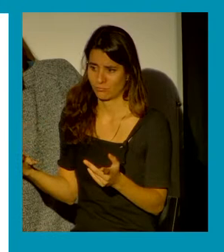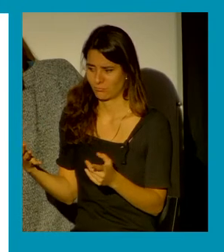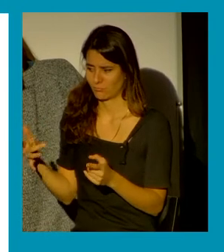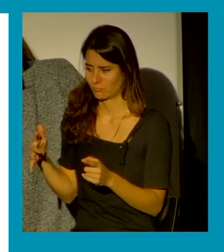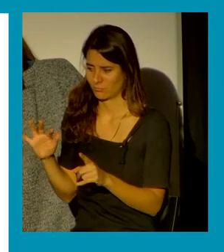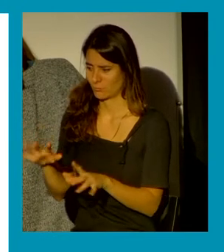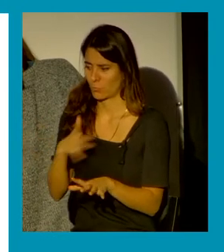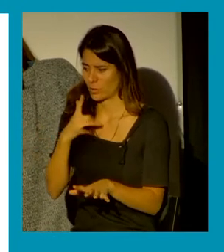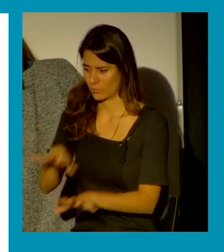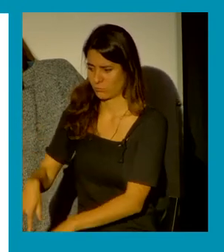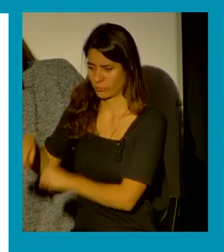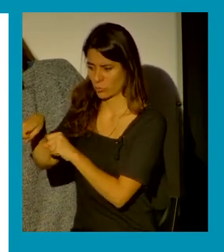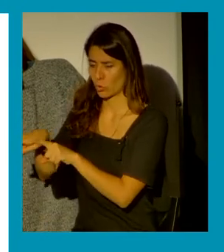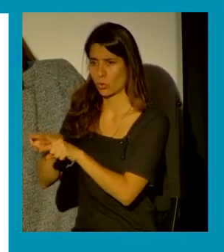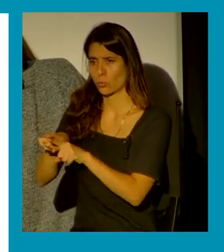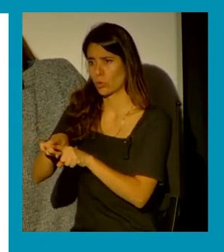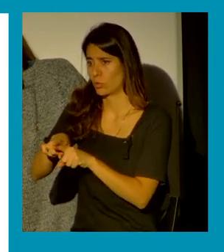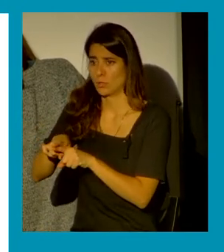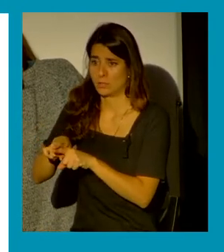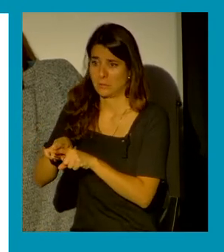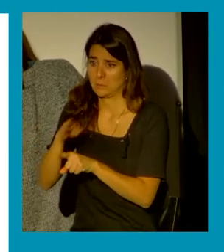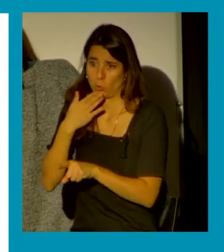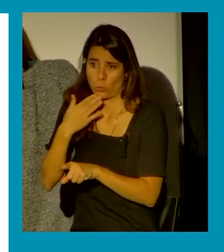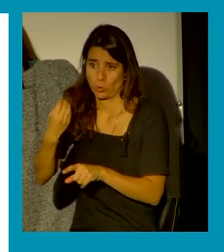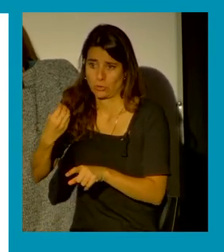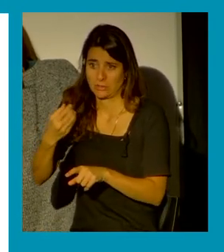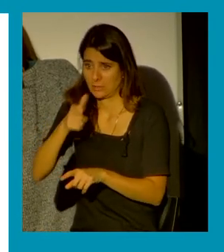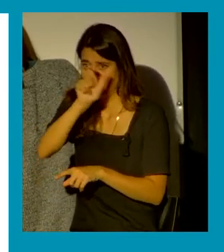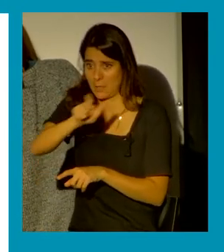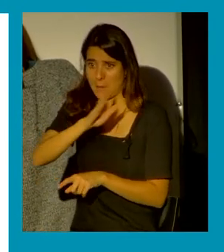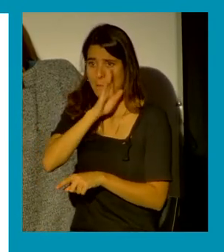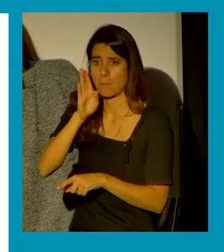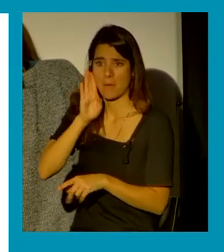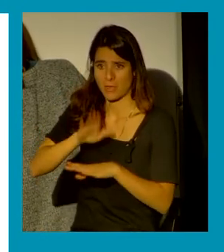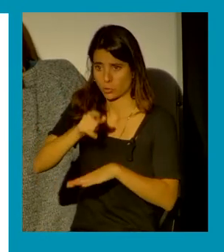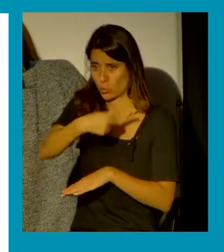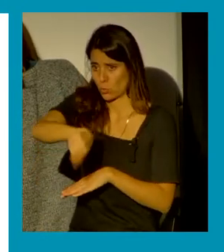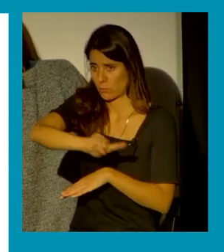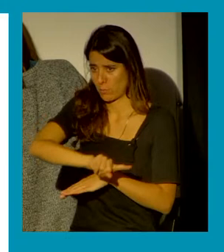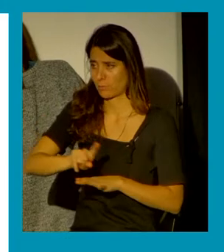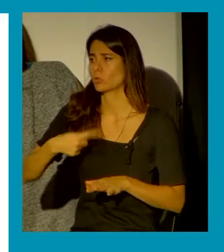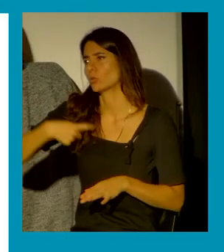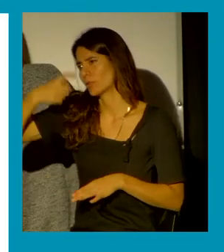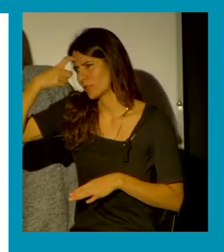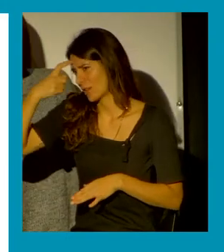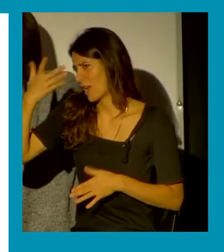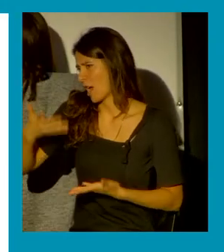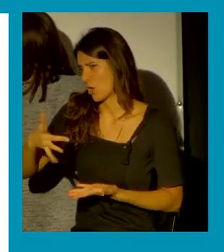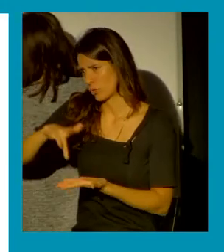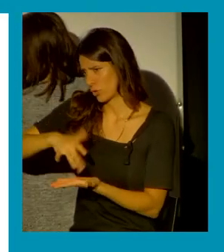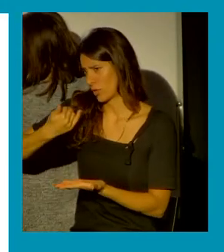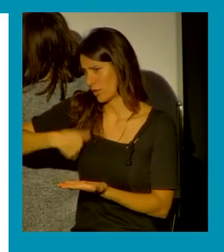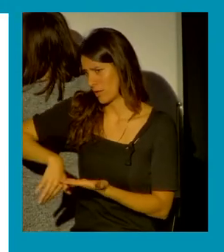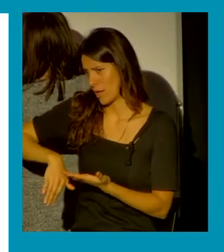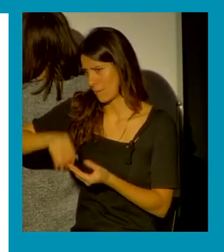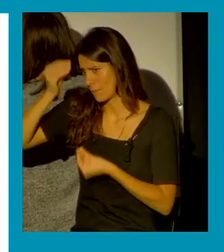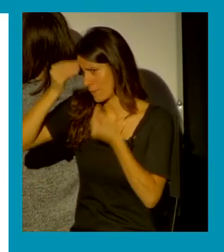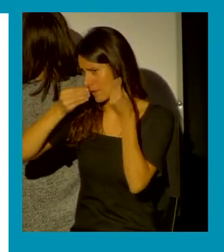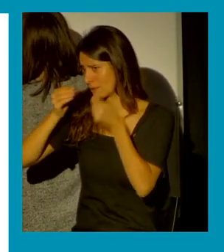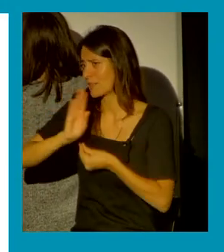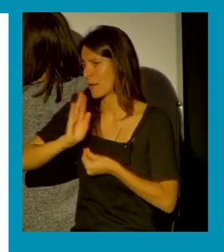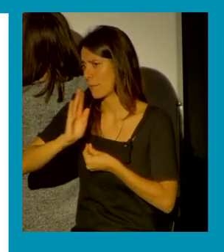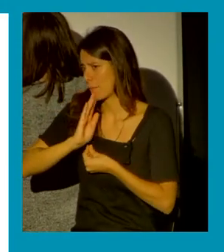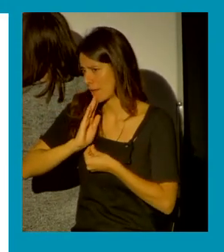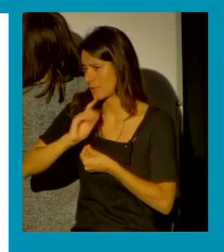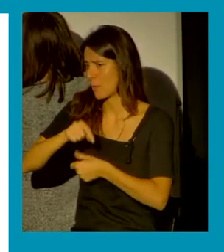creo que también viene un momento en que pensemos en que los protocolos que establecen las políticas públicas de